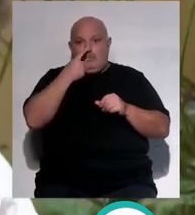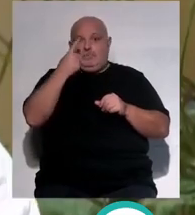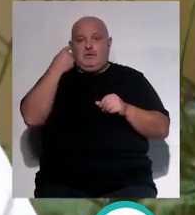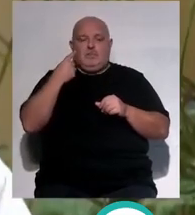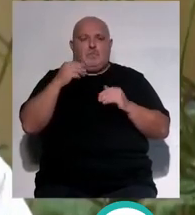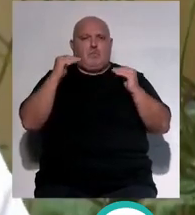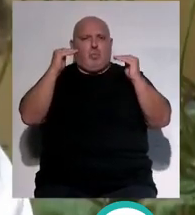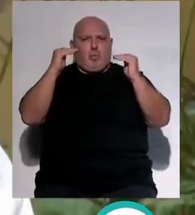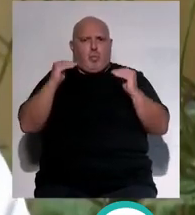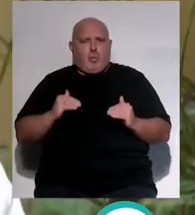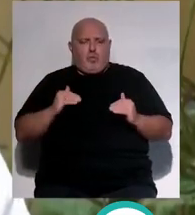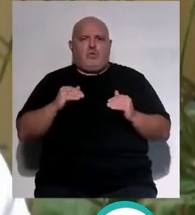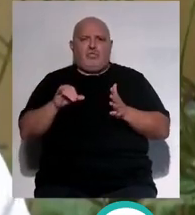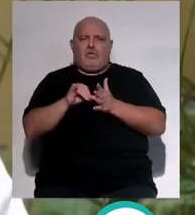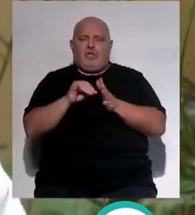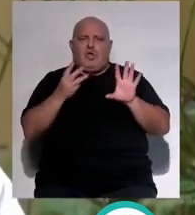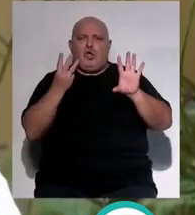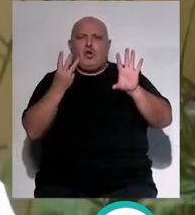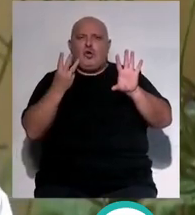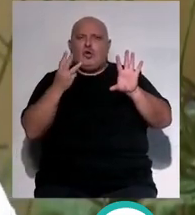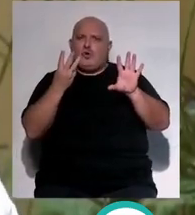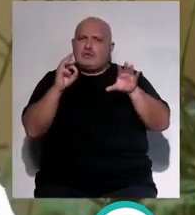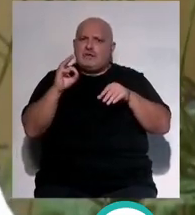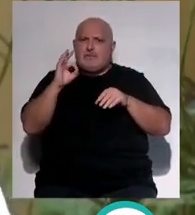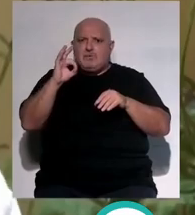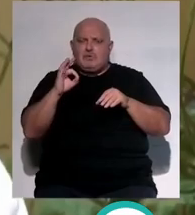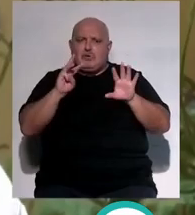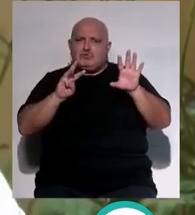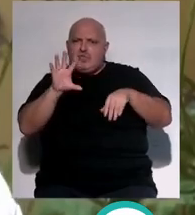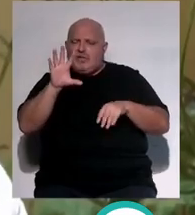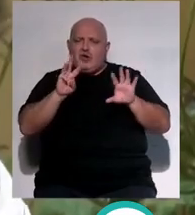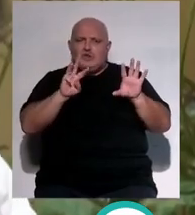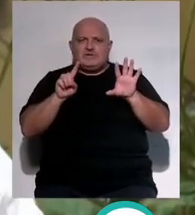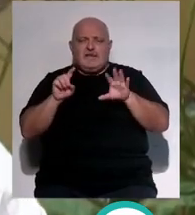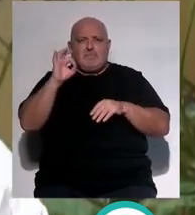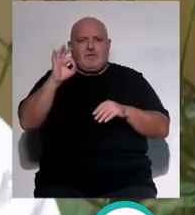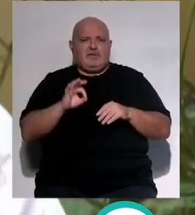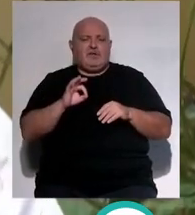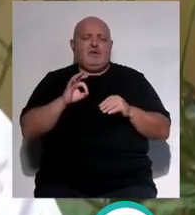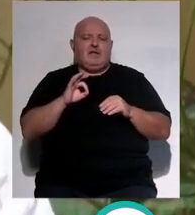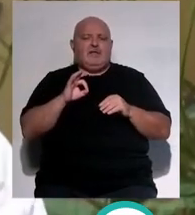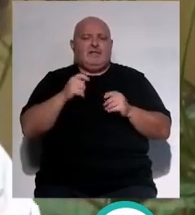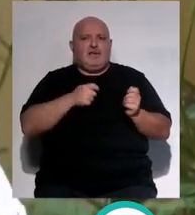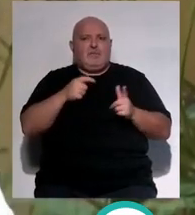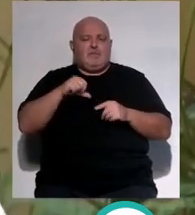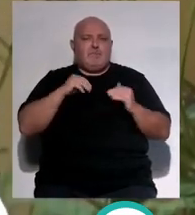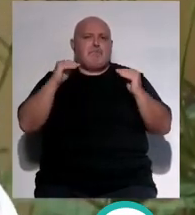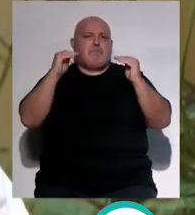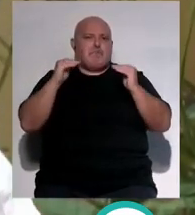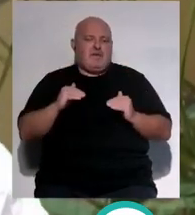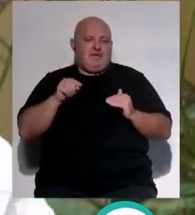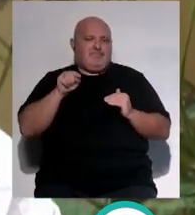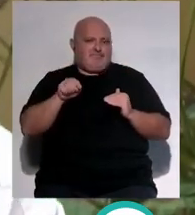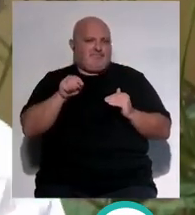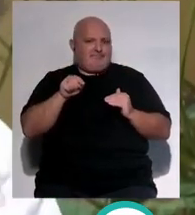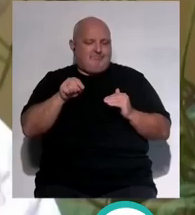logró disminuir aproximadamente un 80 y tanto, un 85, un 86% de los ingresos hospitalarios por